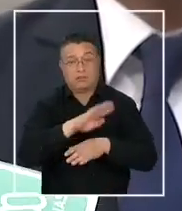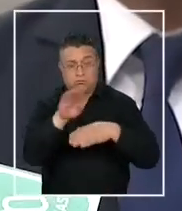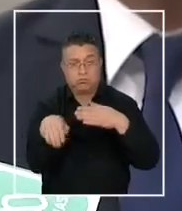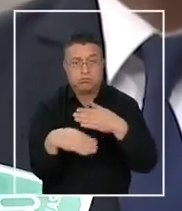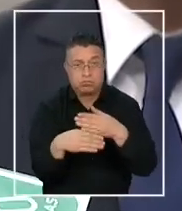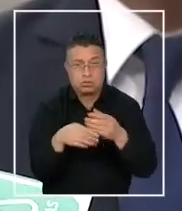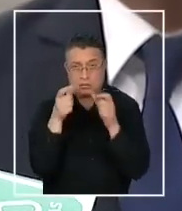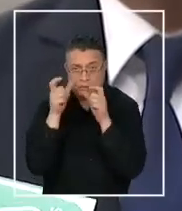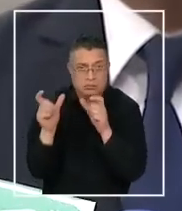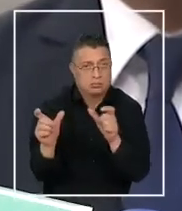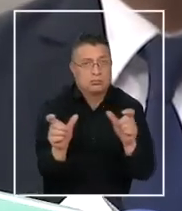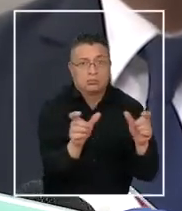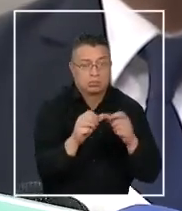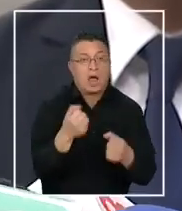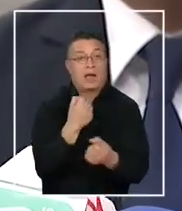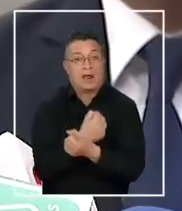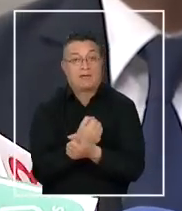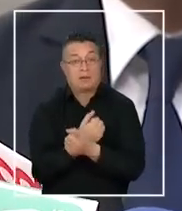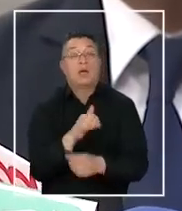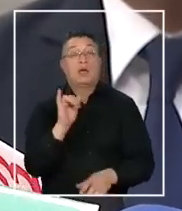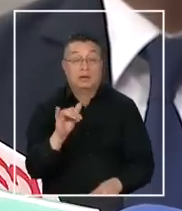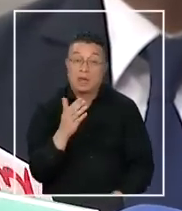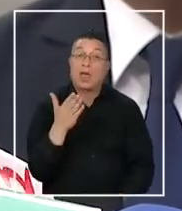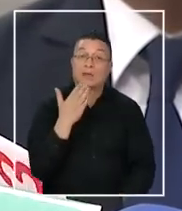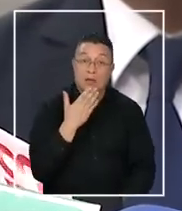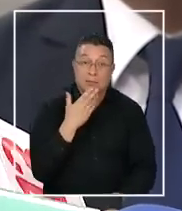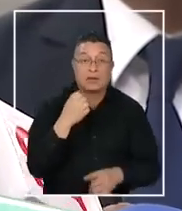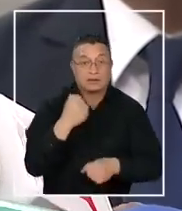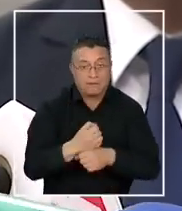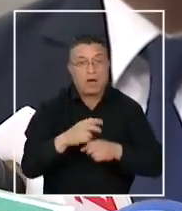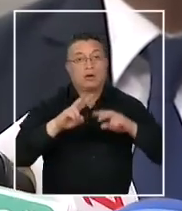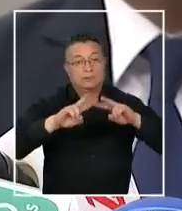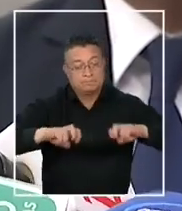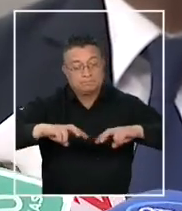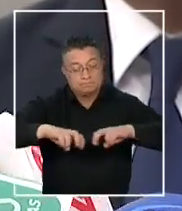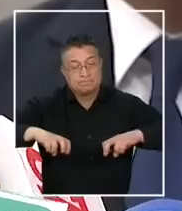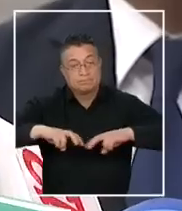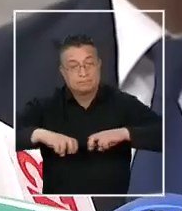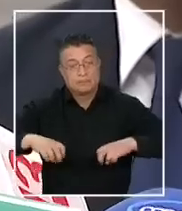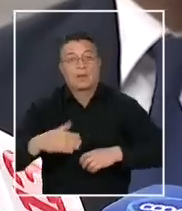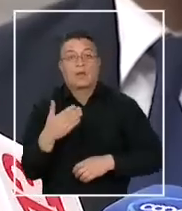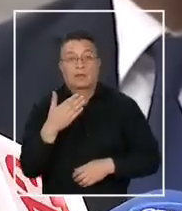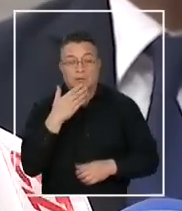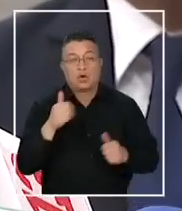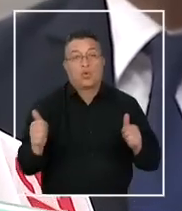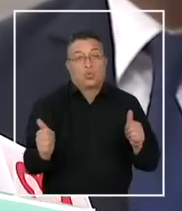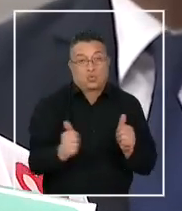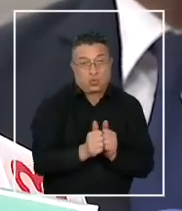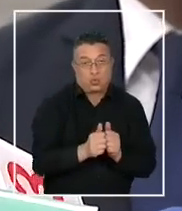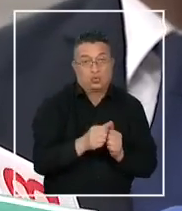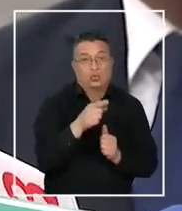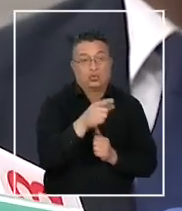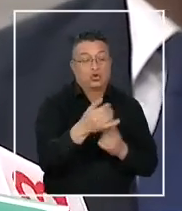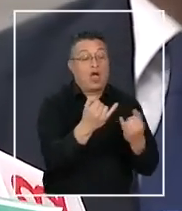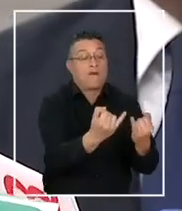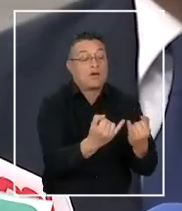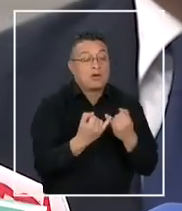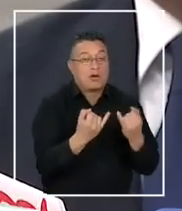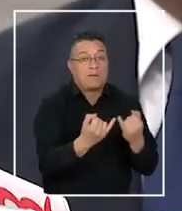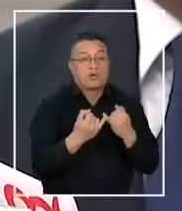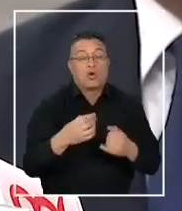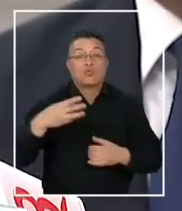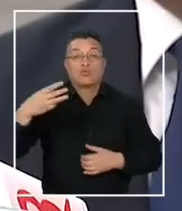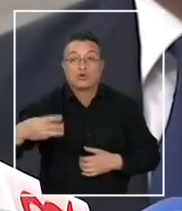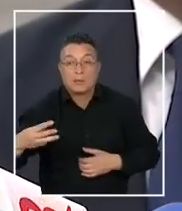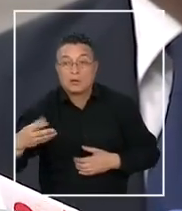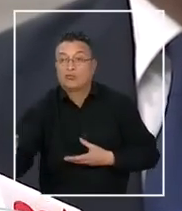patrullaje preventivo por parte de carabineros, pero también de trabajo investigativo que se levanta en conjunto con la información que otorgan los